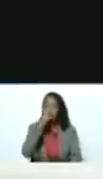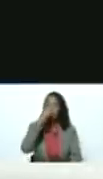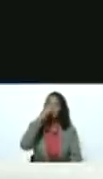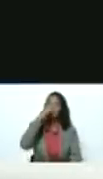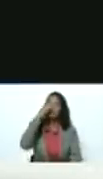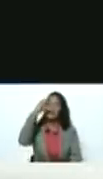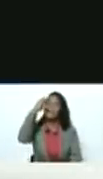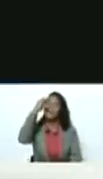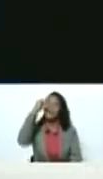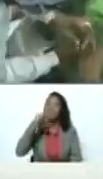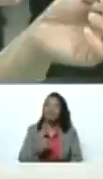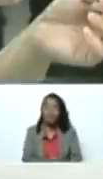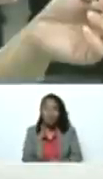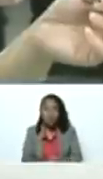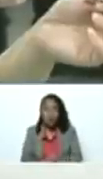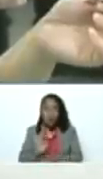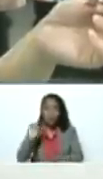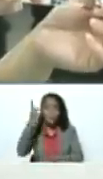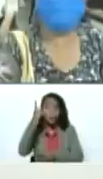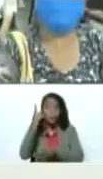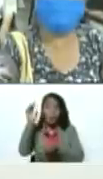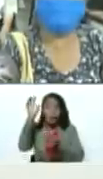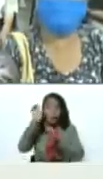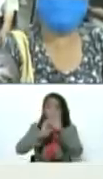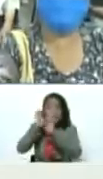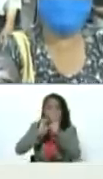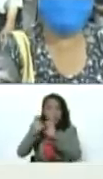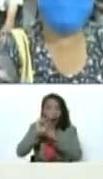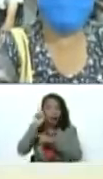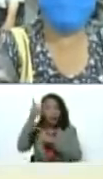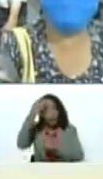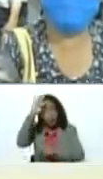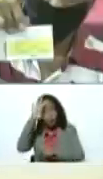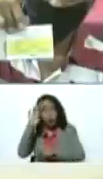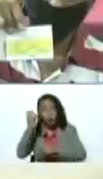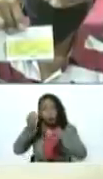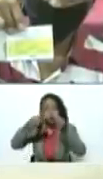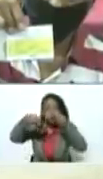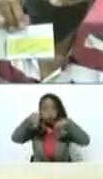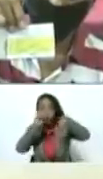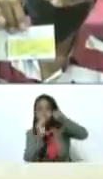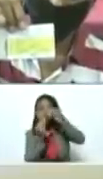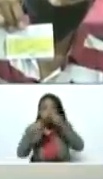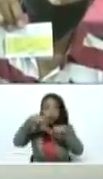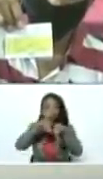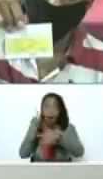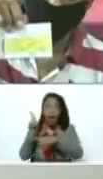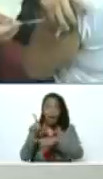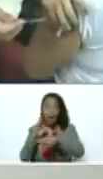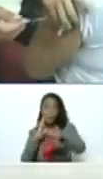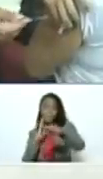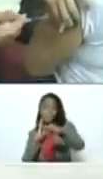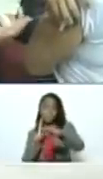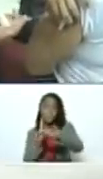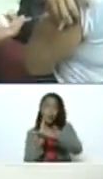Y los primeros experimentos de Cuba dicen que esa vacuna Mambisa cortaría